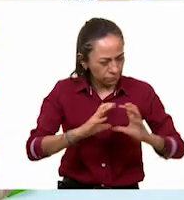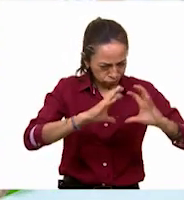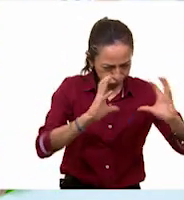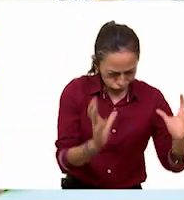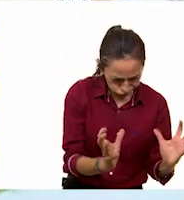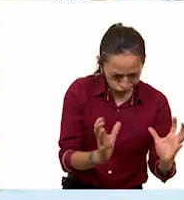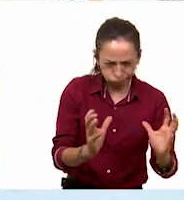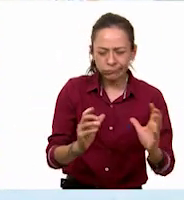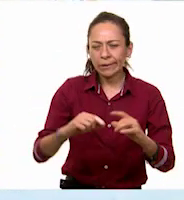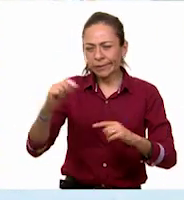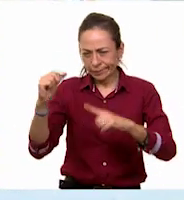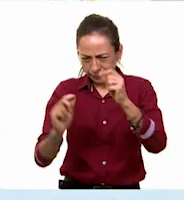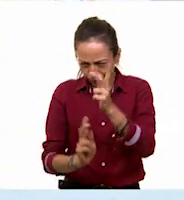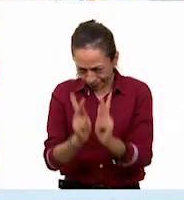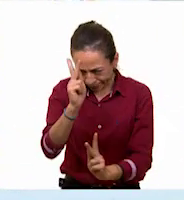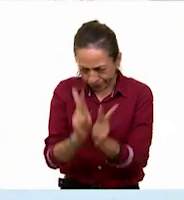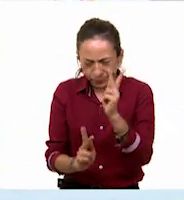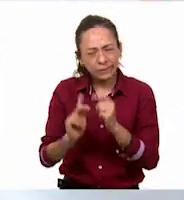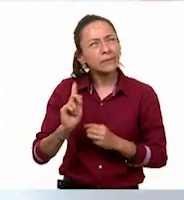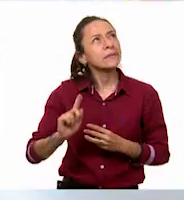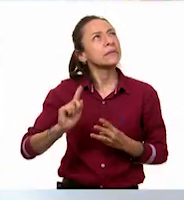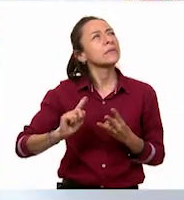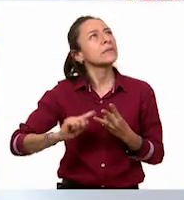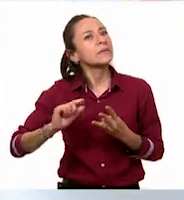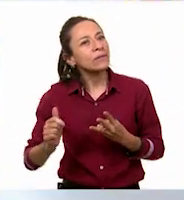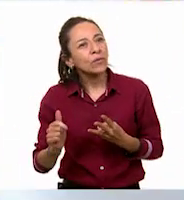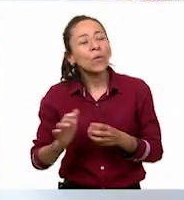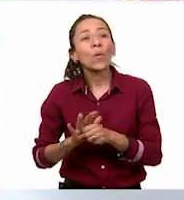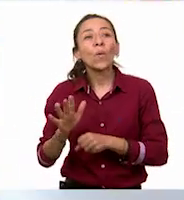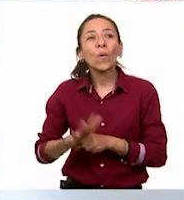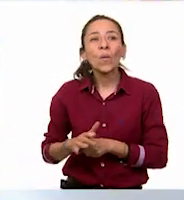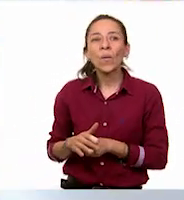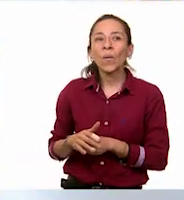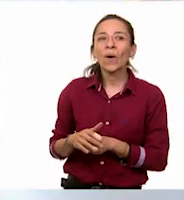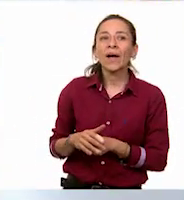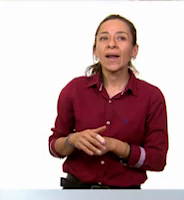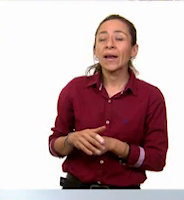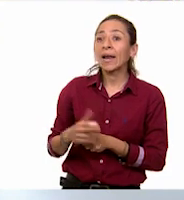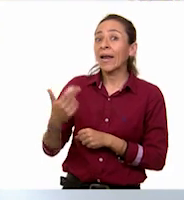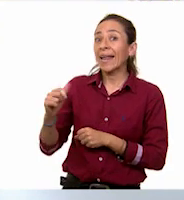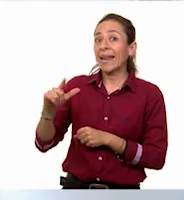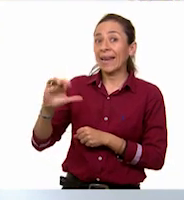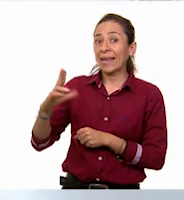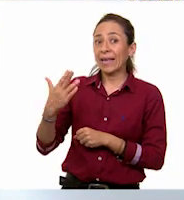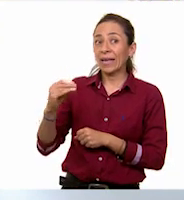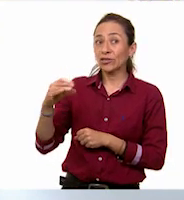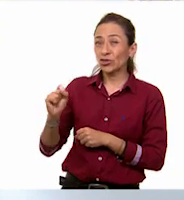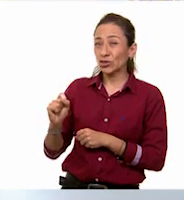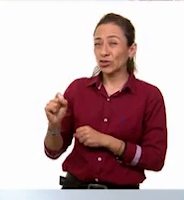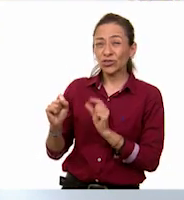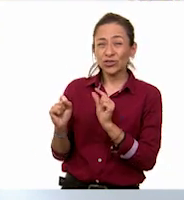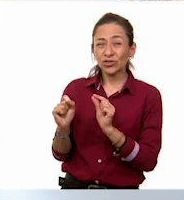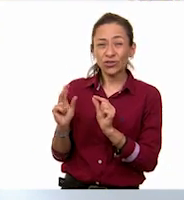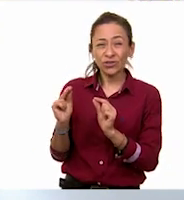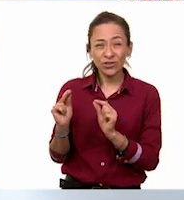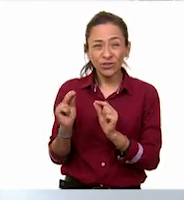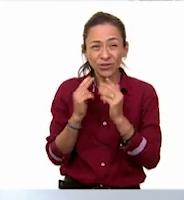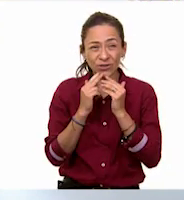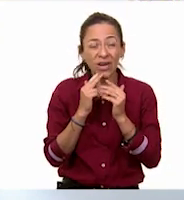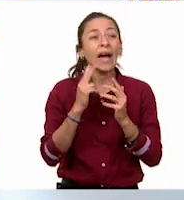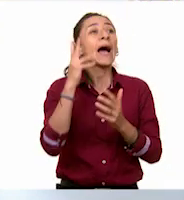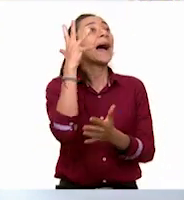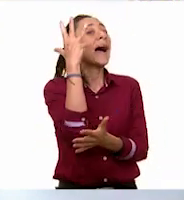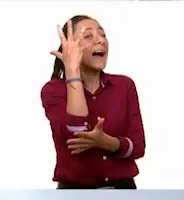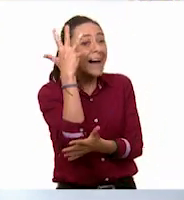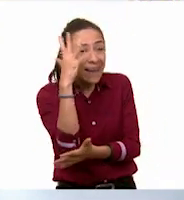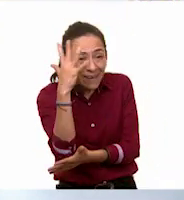hierbas y... ¿Pili? Elechos. Elechos, ¿cierto? No. No, árboles. Árboles. Pero